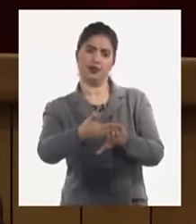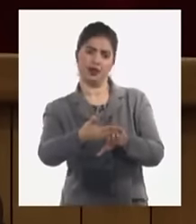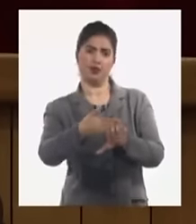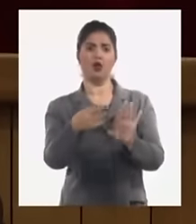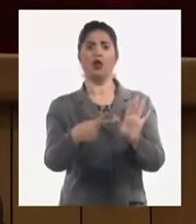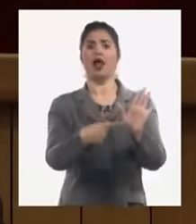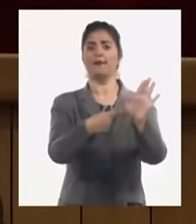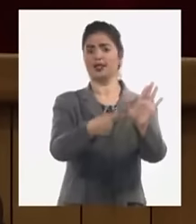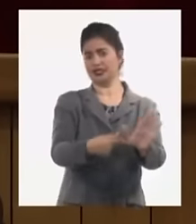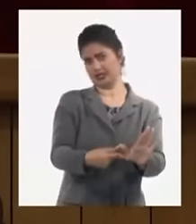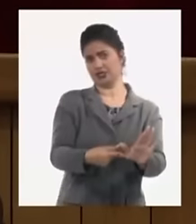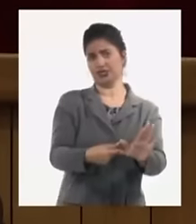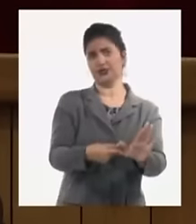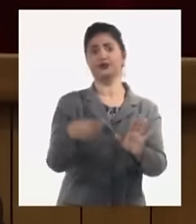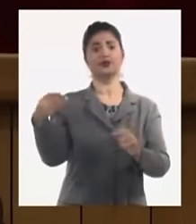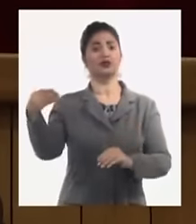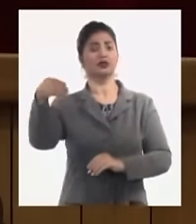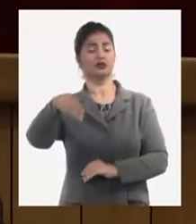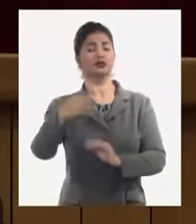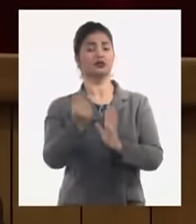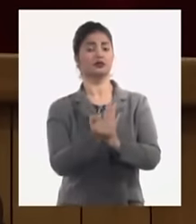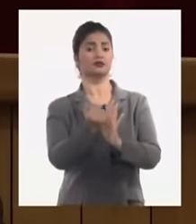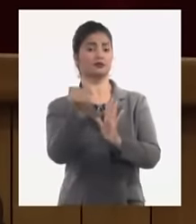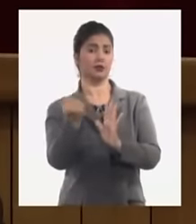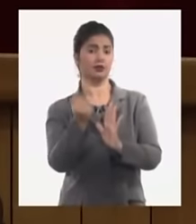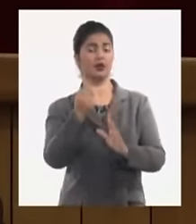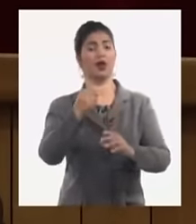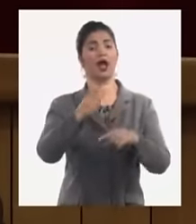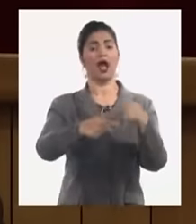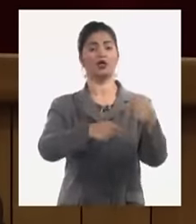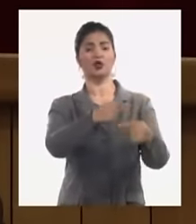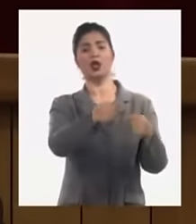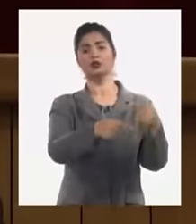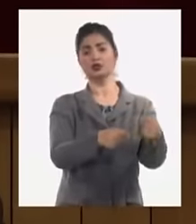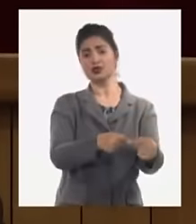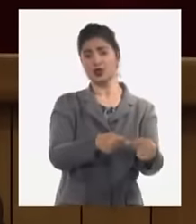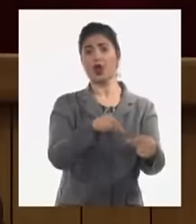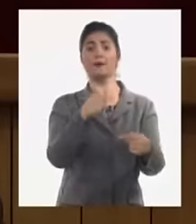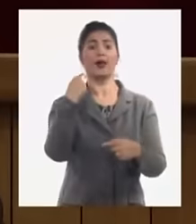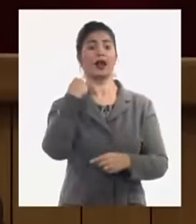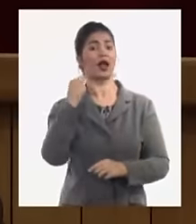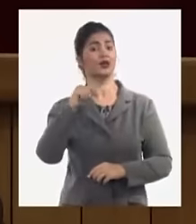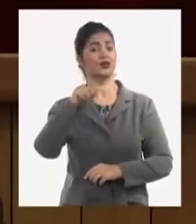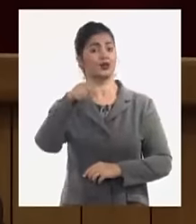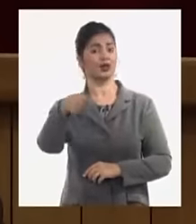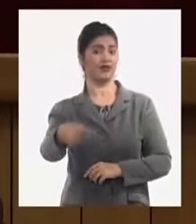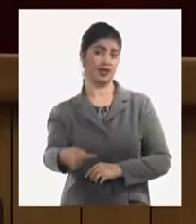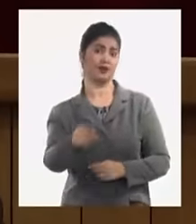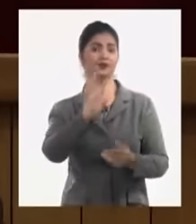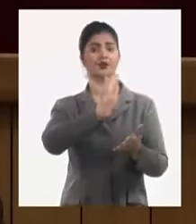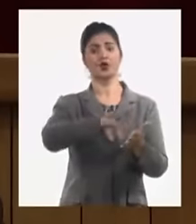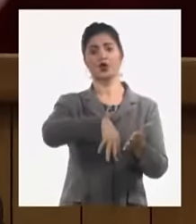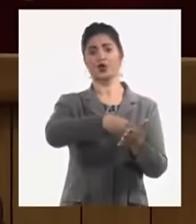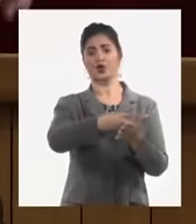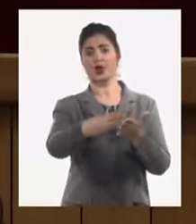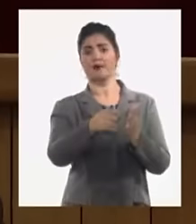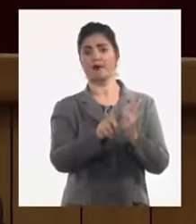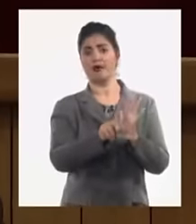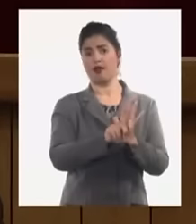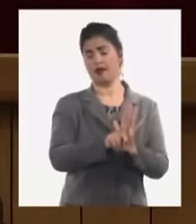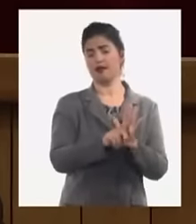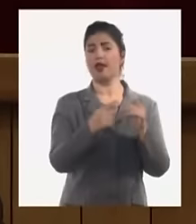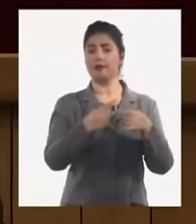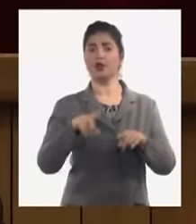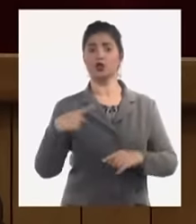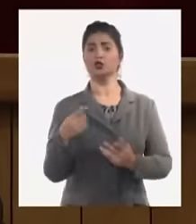se va a presentar aquí a la aprobación la actualización para el 2024 del cronograma legislativo pero nosotros nos